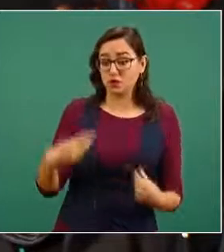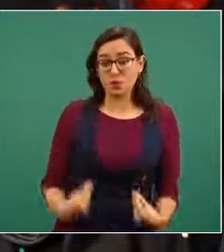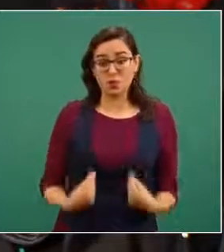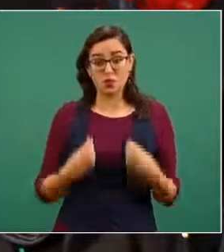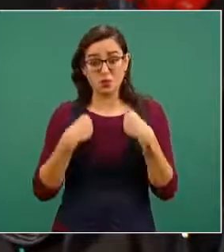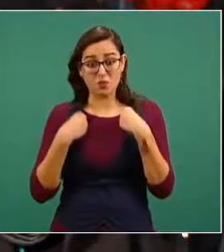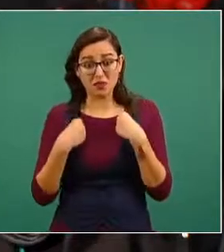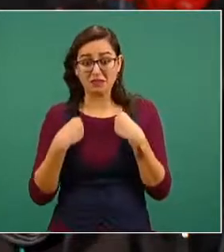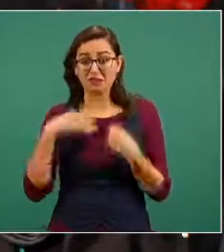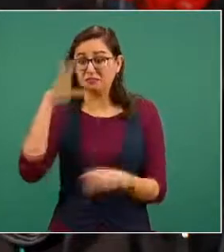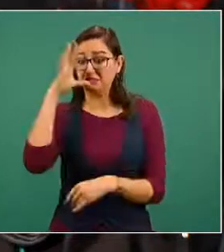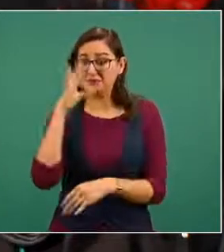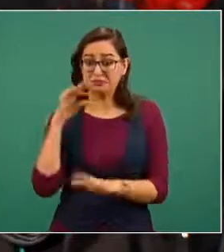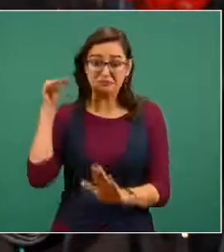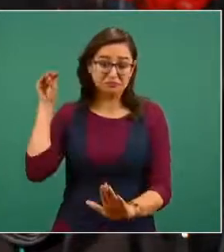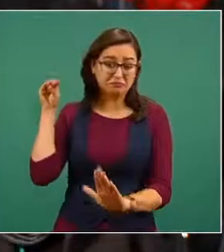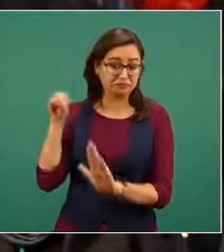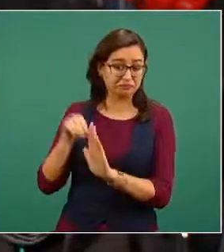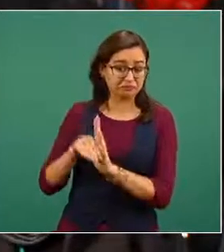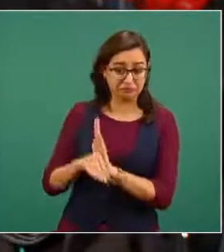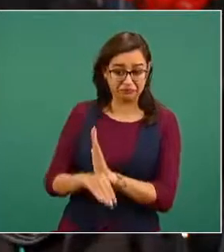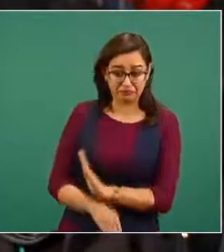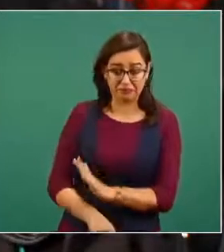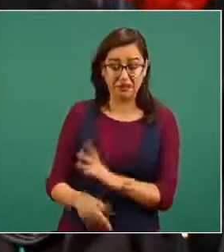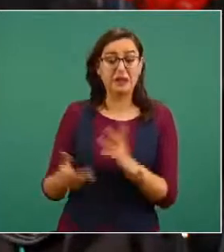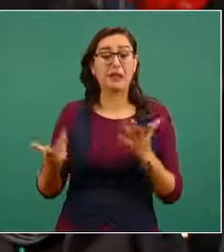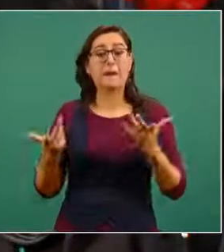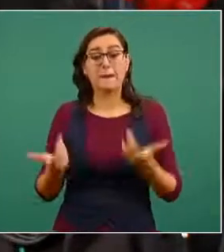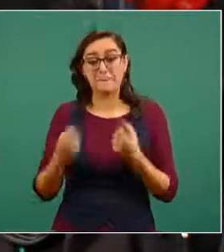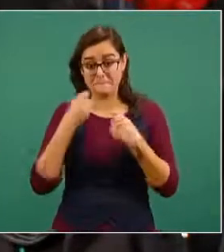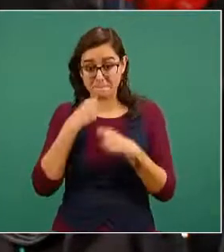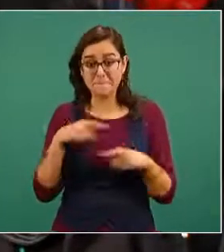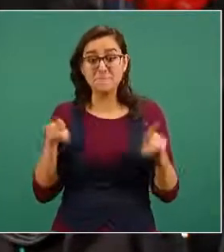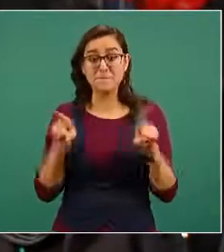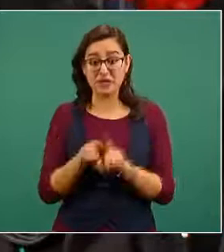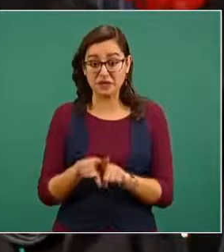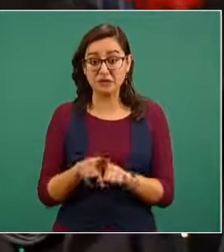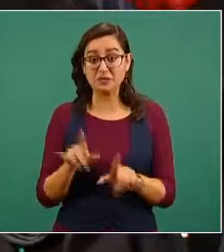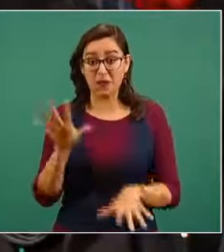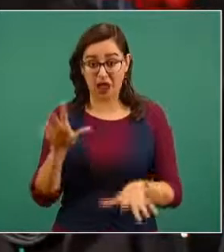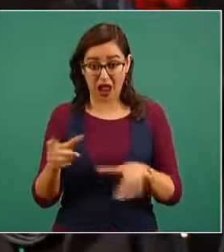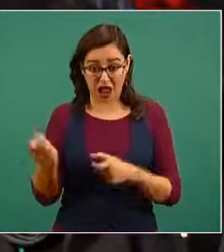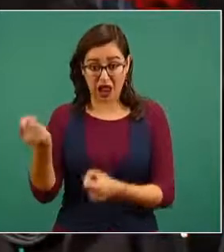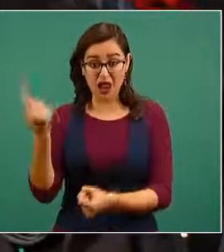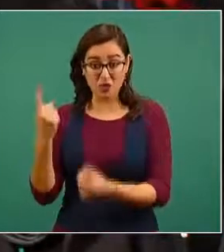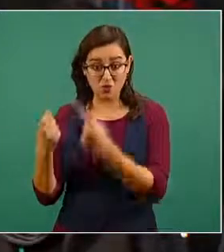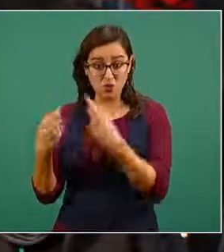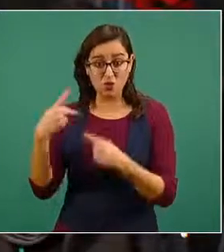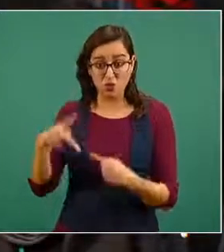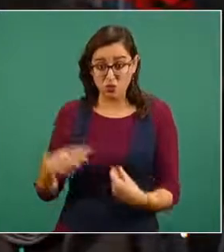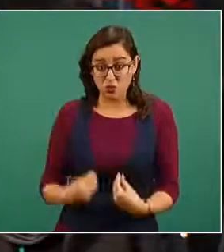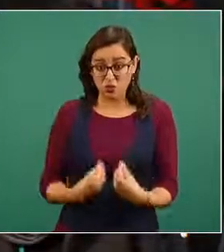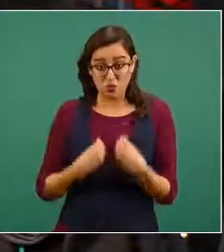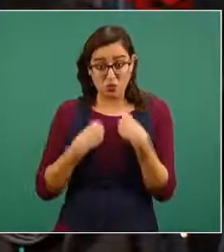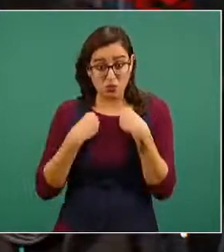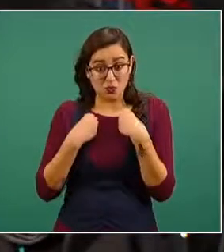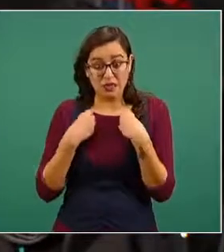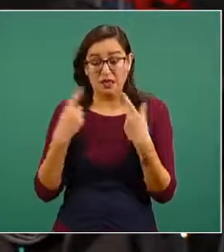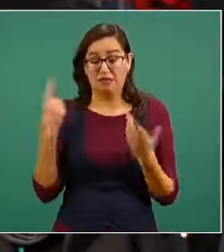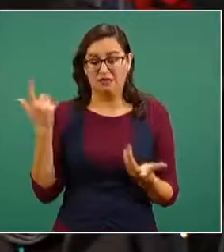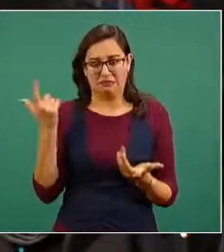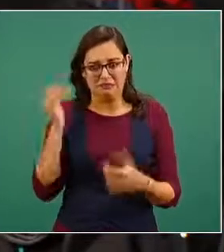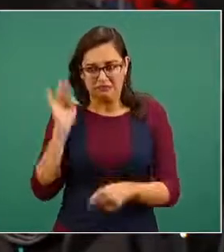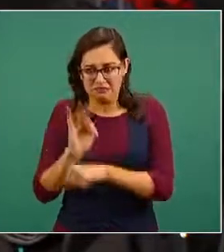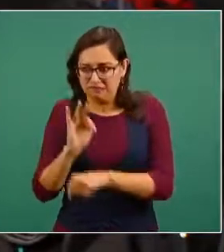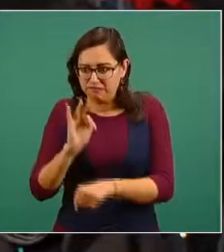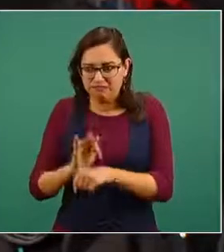por los suelos sino que también exponiéndolos a perder la vida pues un cuidado básico en esta pandemia